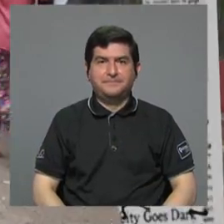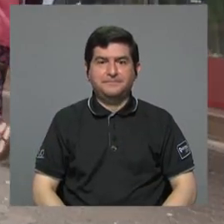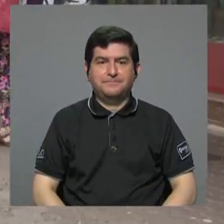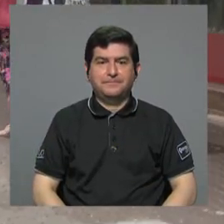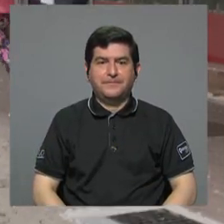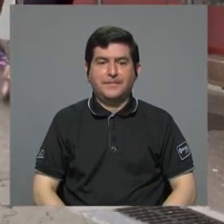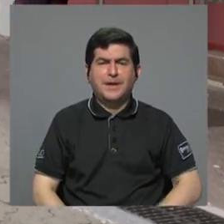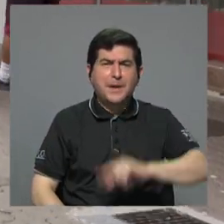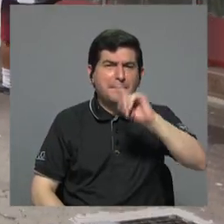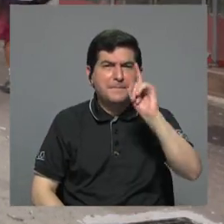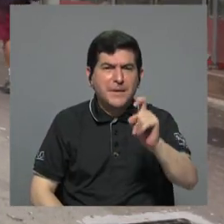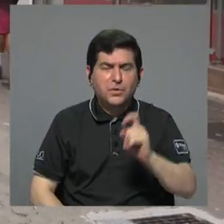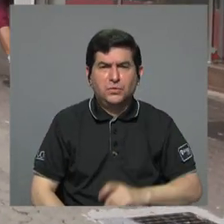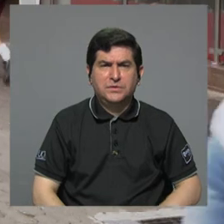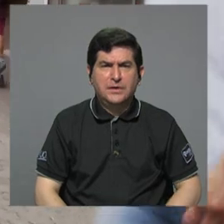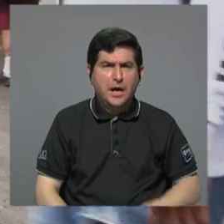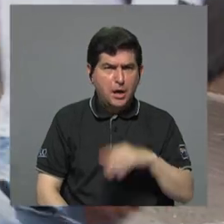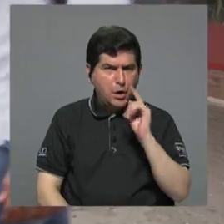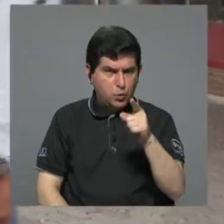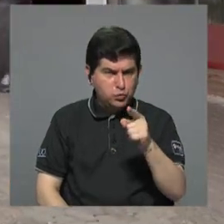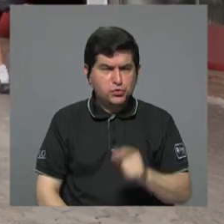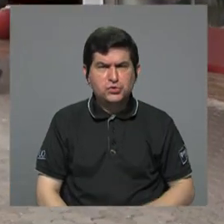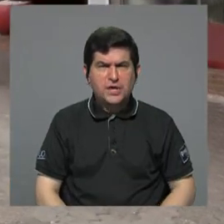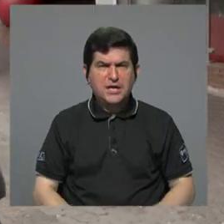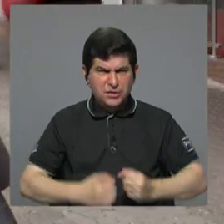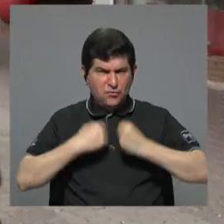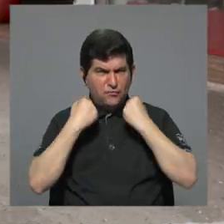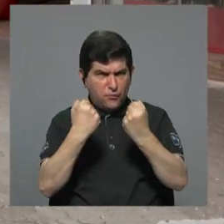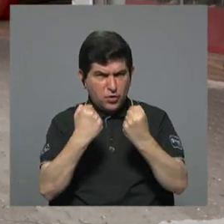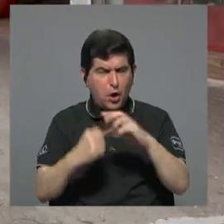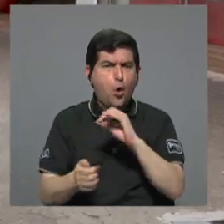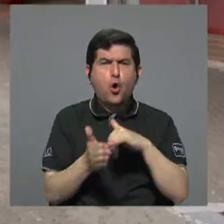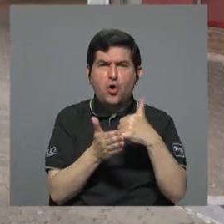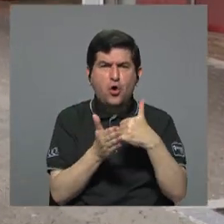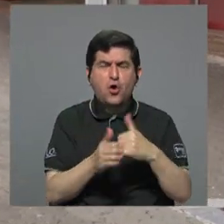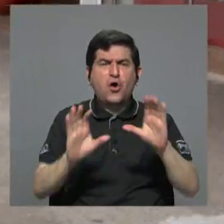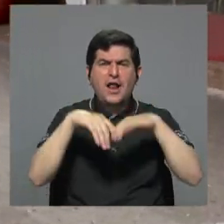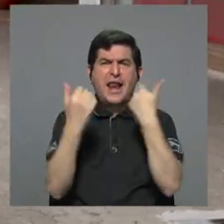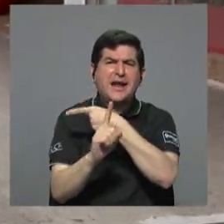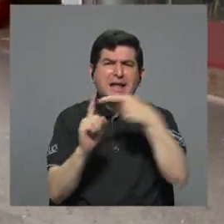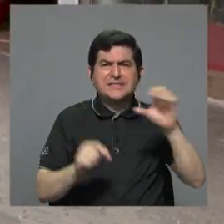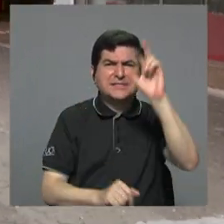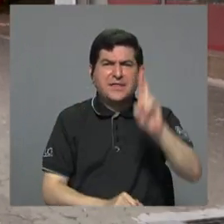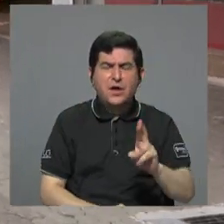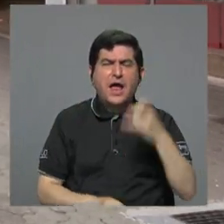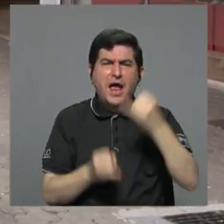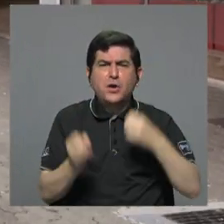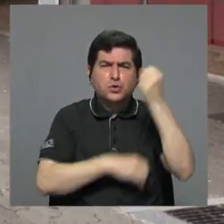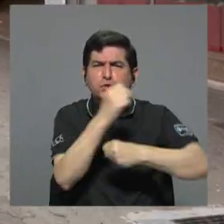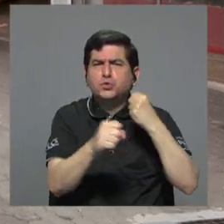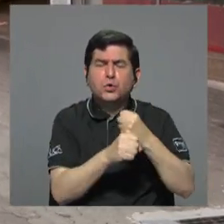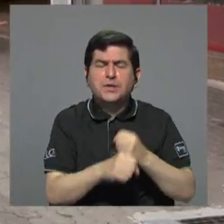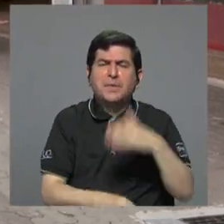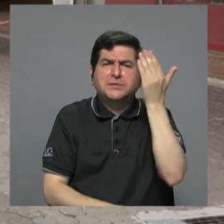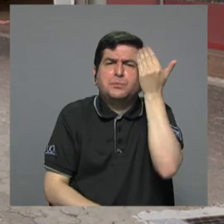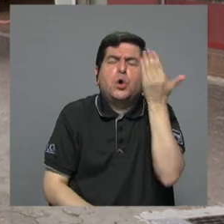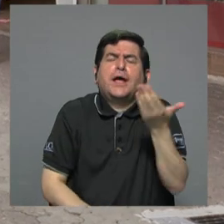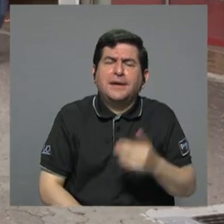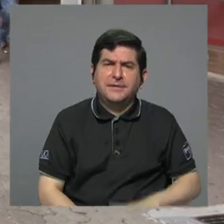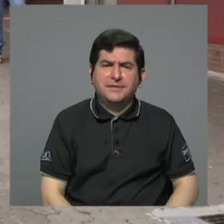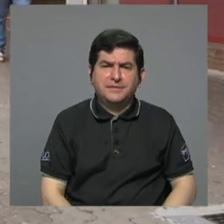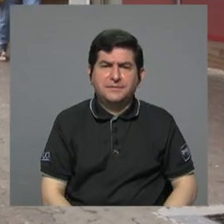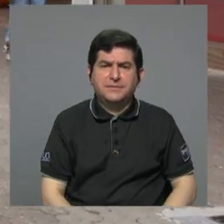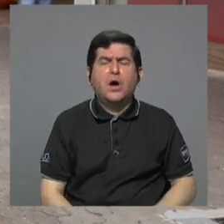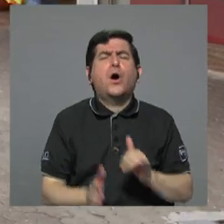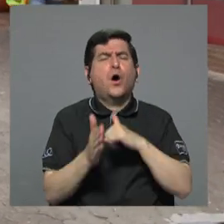Quiero que me cuente si para usted se ha fortalecido o se ha debilitado la clase media costarricense en los últimos años y por qué. Ah,